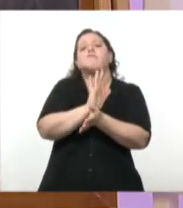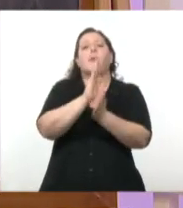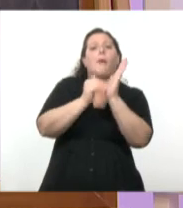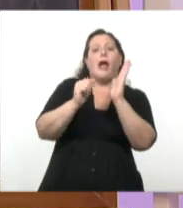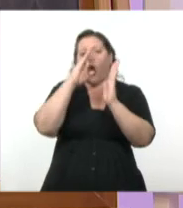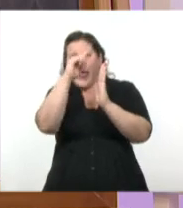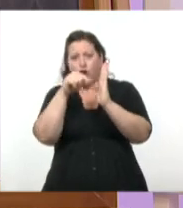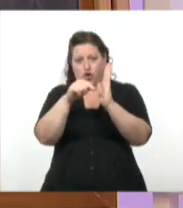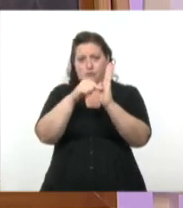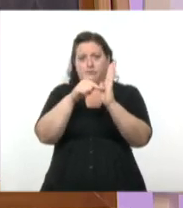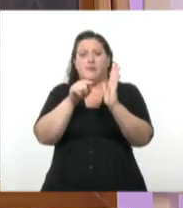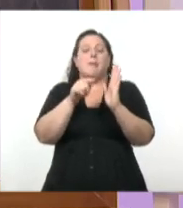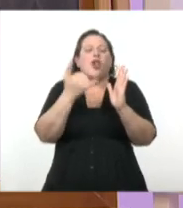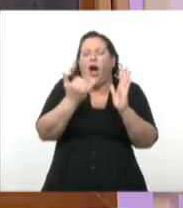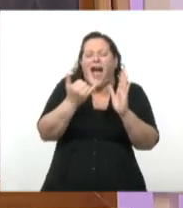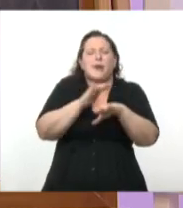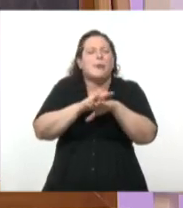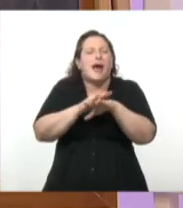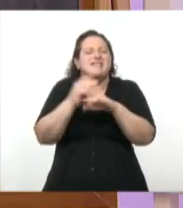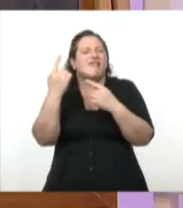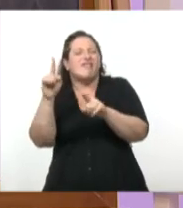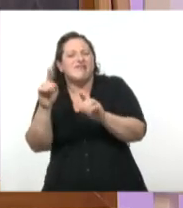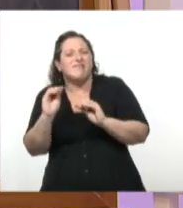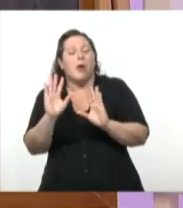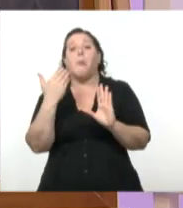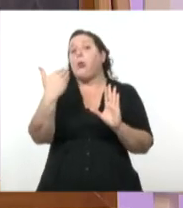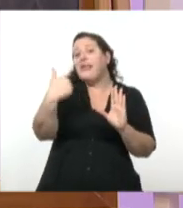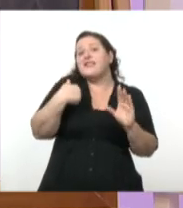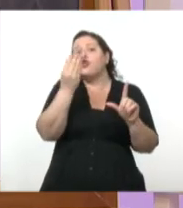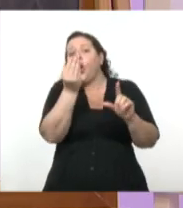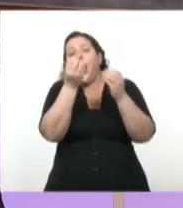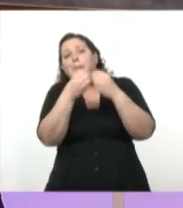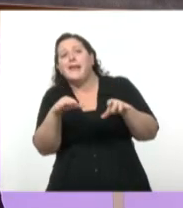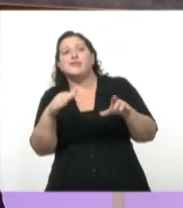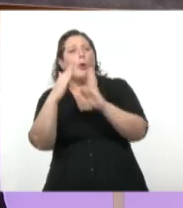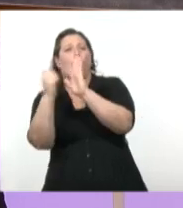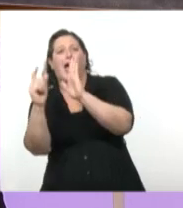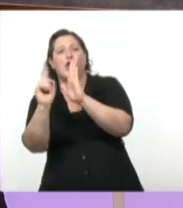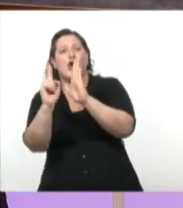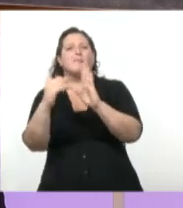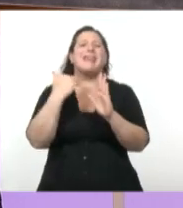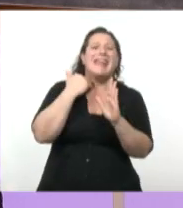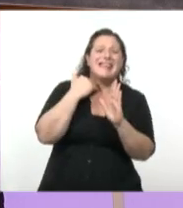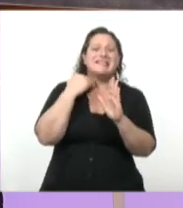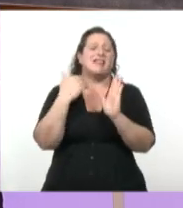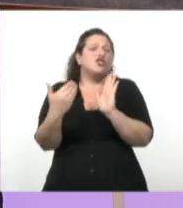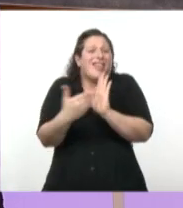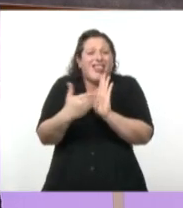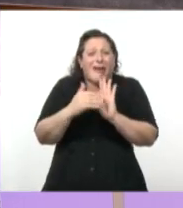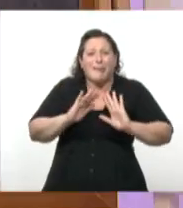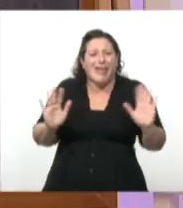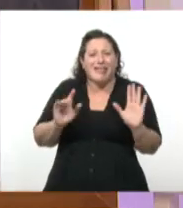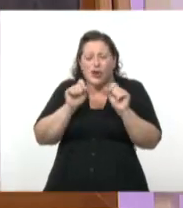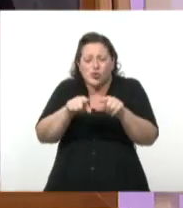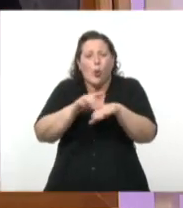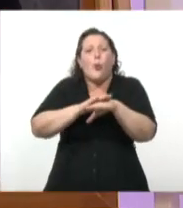distinto. Entonces, yo podría no partir de blanco y partir, quizás, de un gris. Todo esto me va a ir armando una relación, como decíamos, entre